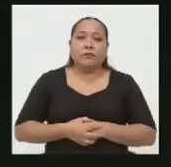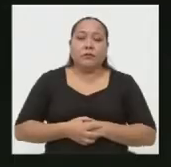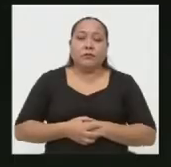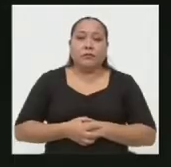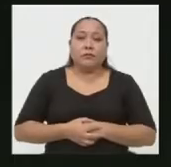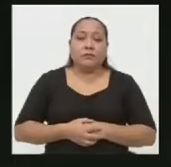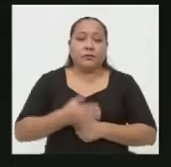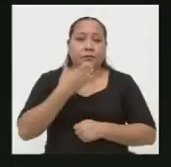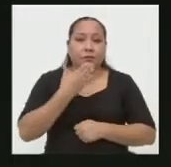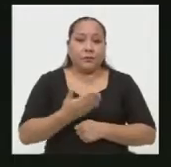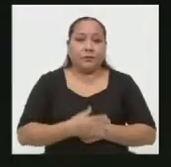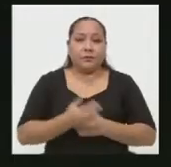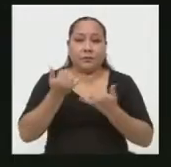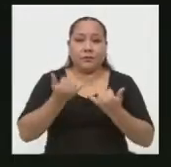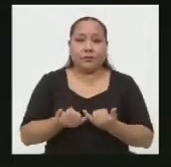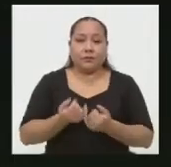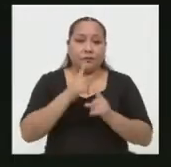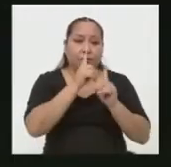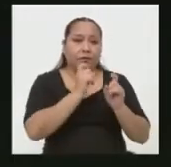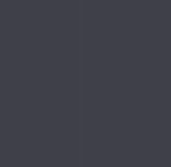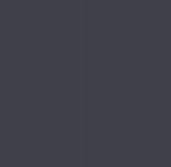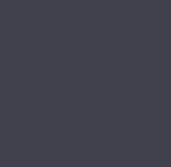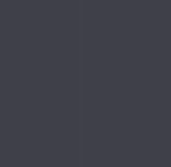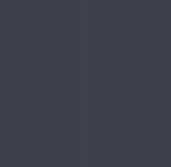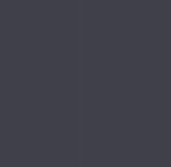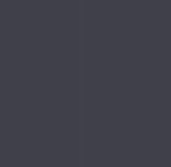Gracias. Ahora viene la réplica.